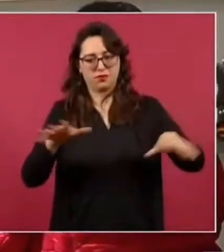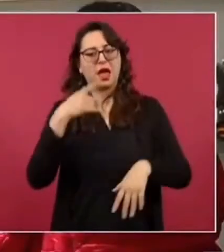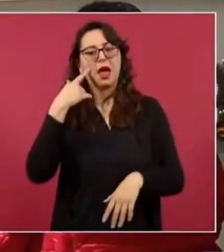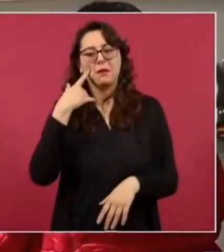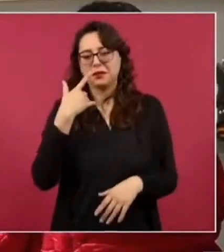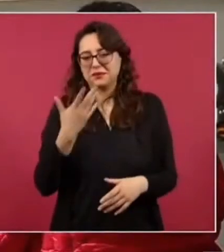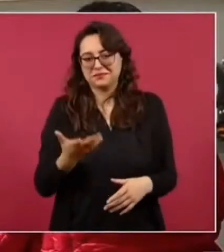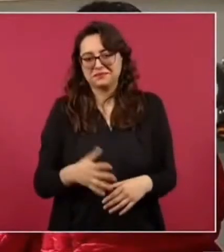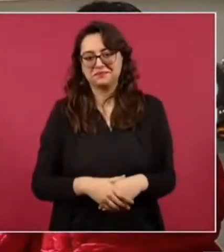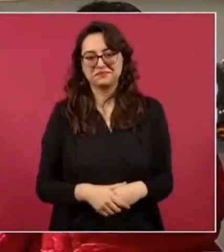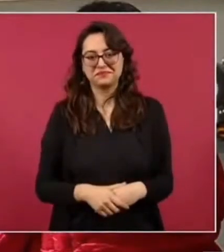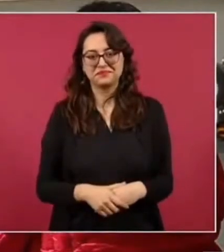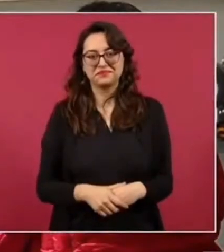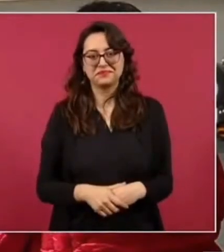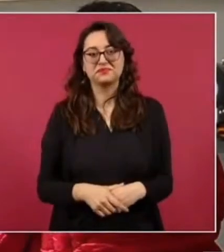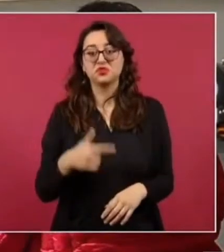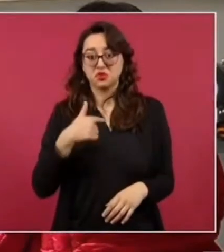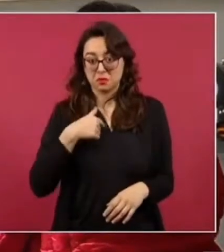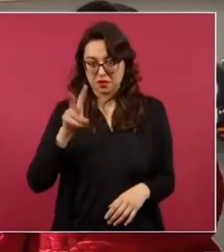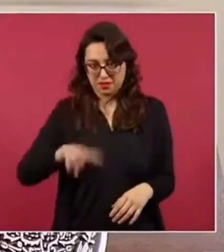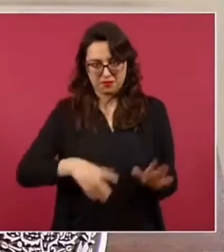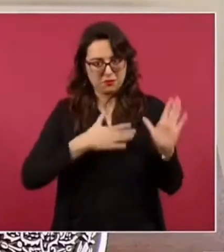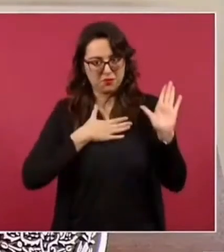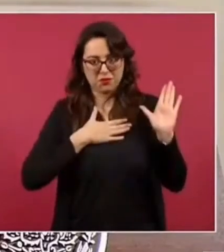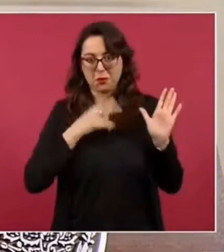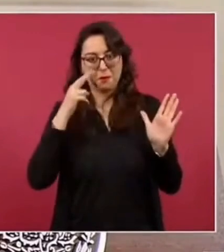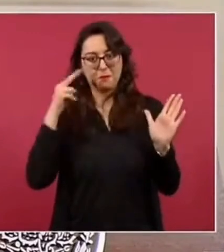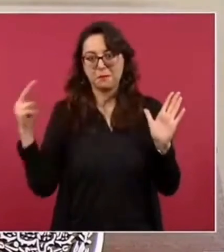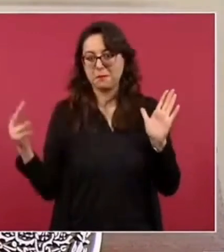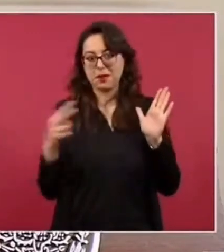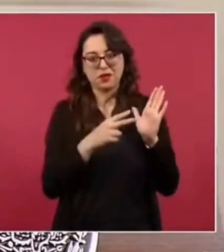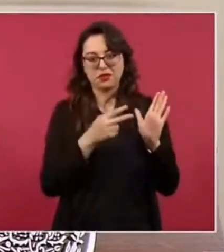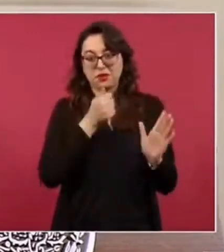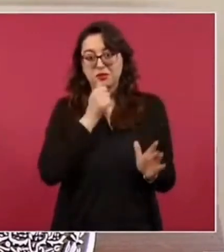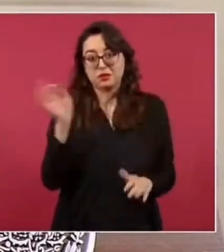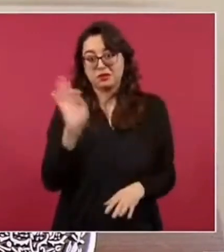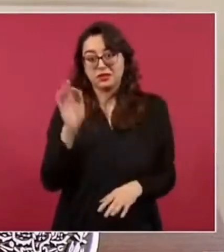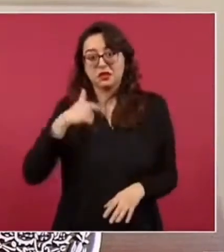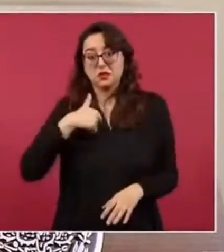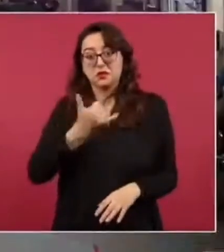les prometo que no lo he visto ¿me puedo equivocar?